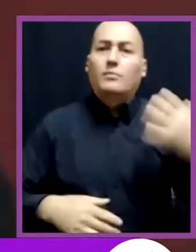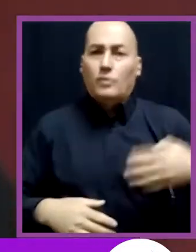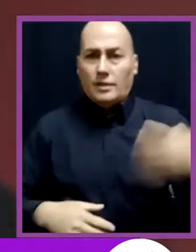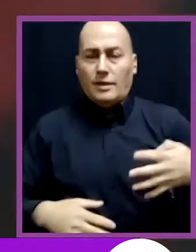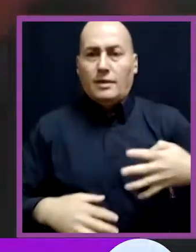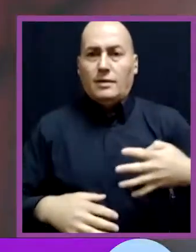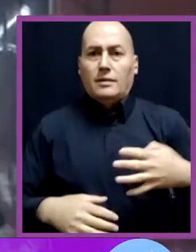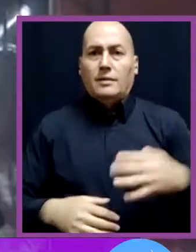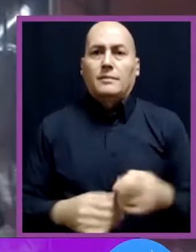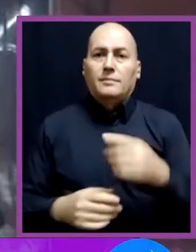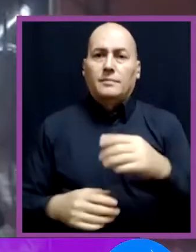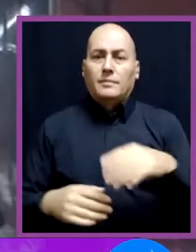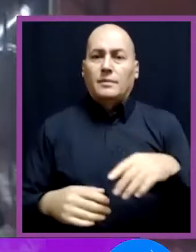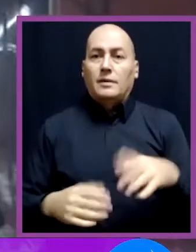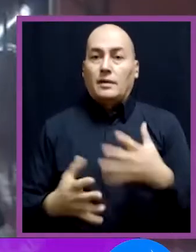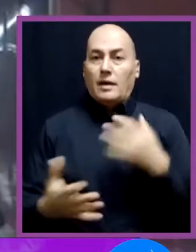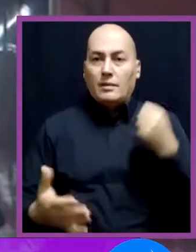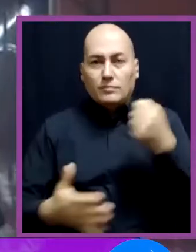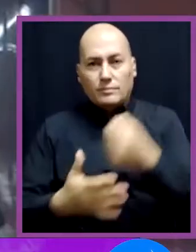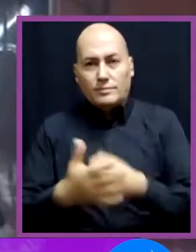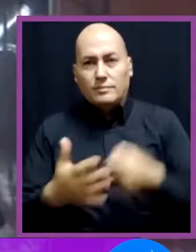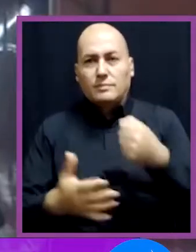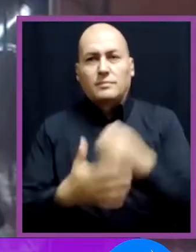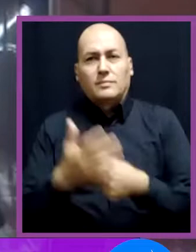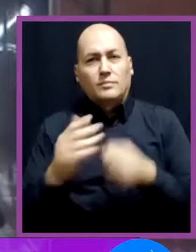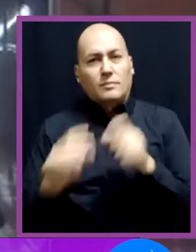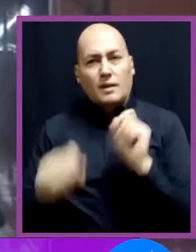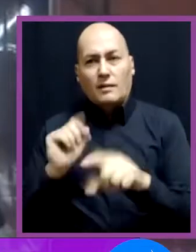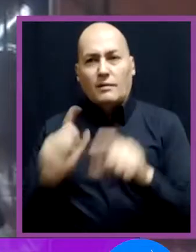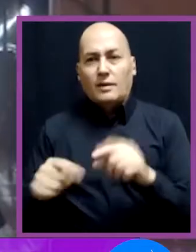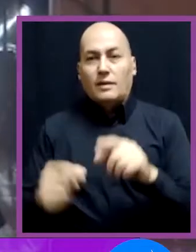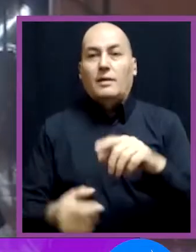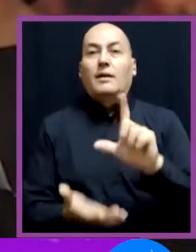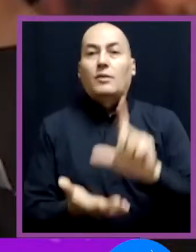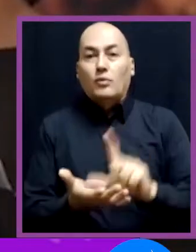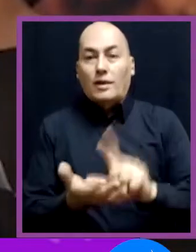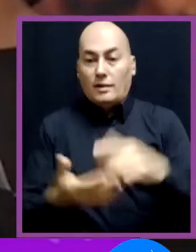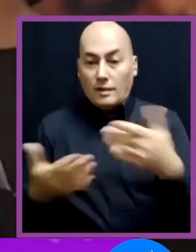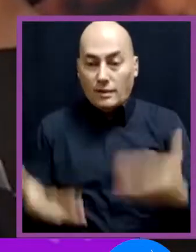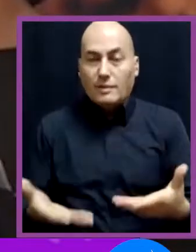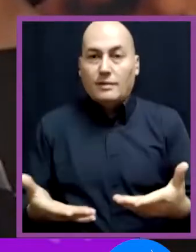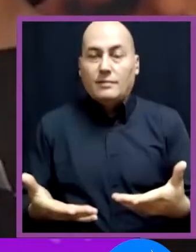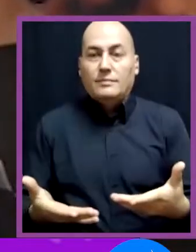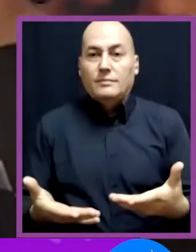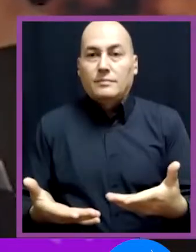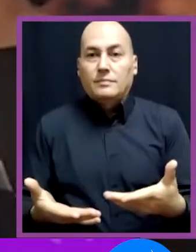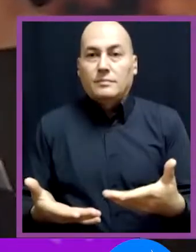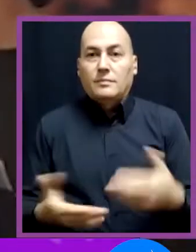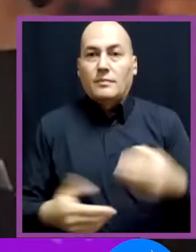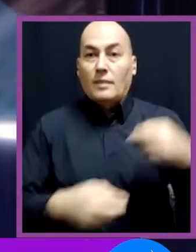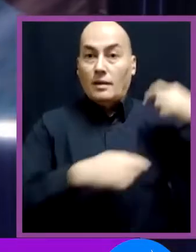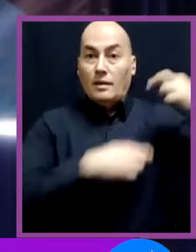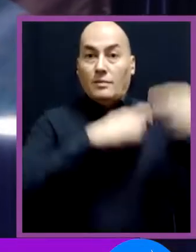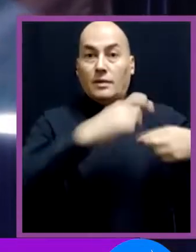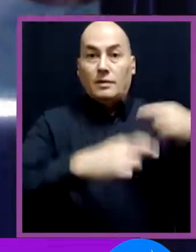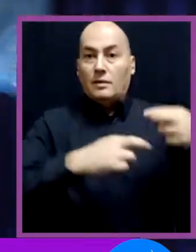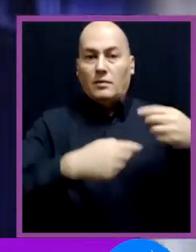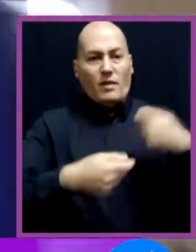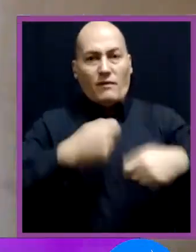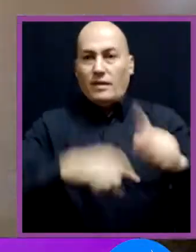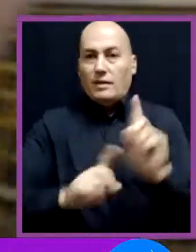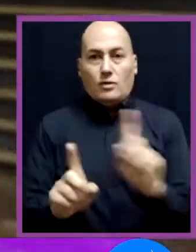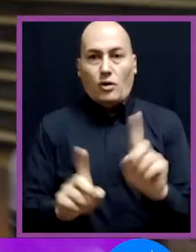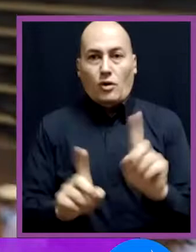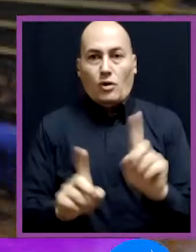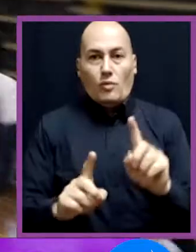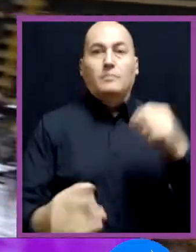es importante que todos y todas mantengamos la lucha por defender este espacio porque, lo hemos dicho, el patrimonio